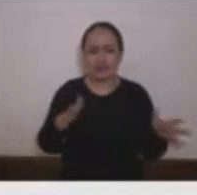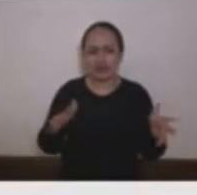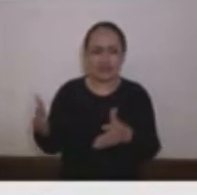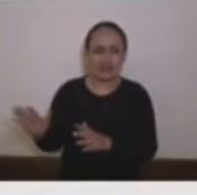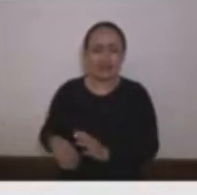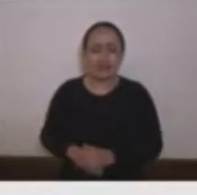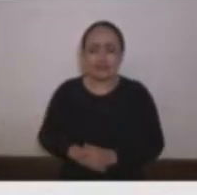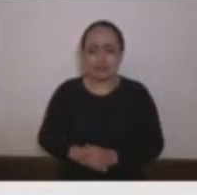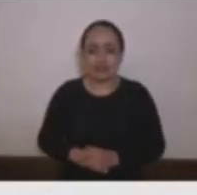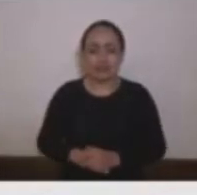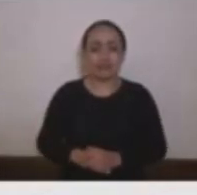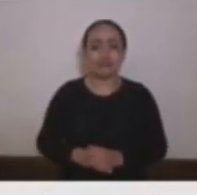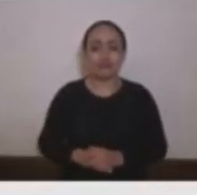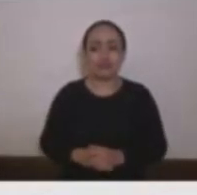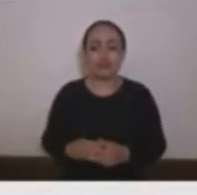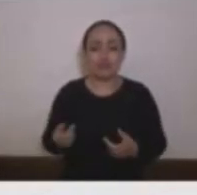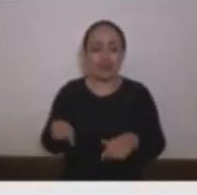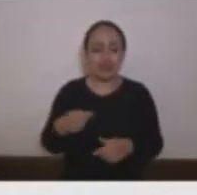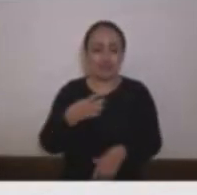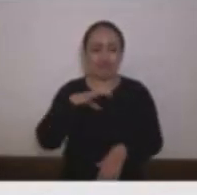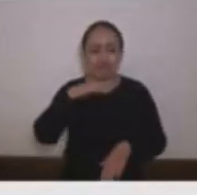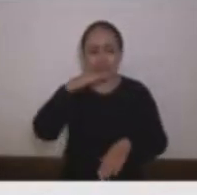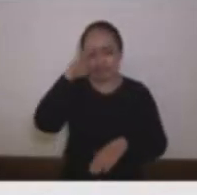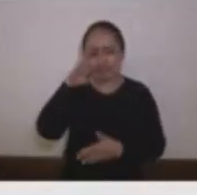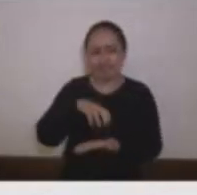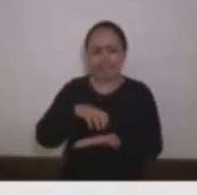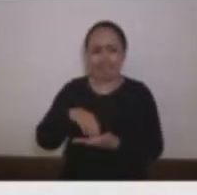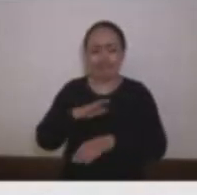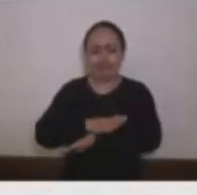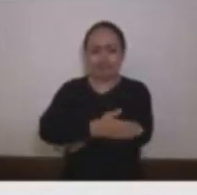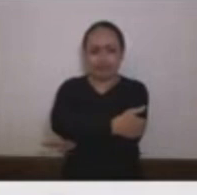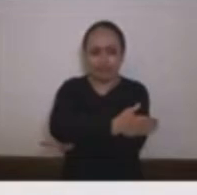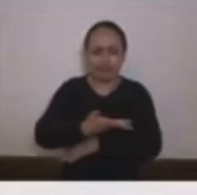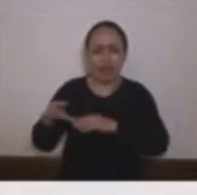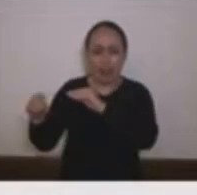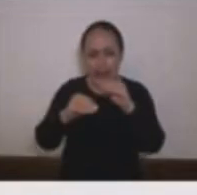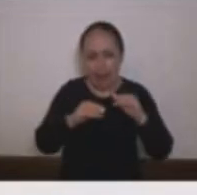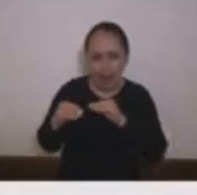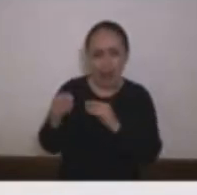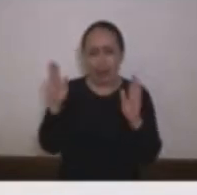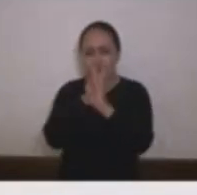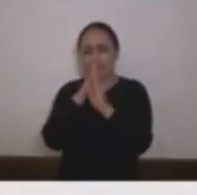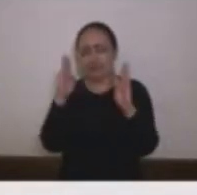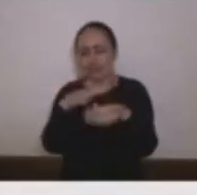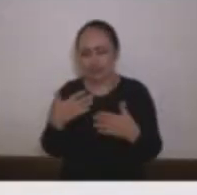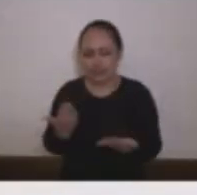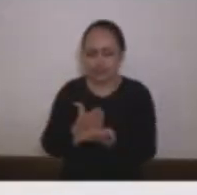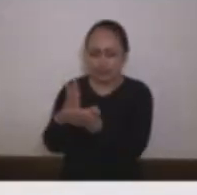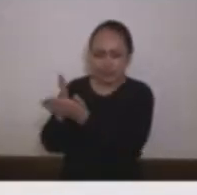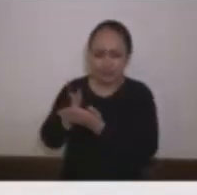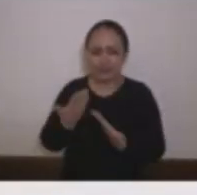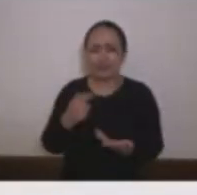incluso por parte de funcionarios de la administración municipal quiero saber ustedes qué opinan de todo esto qué han hecho qué averiguaciones han